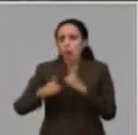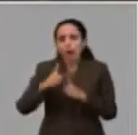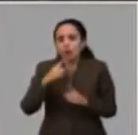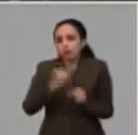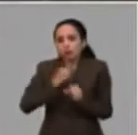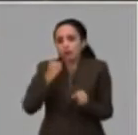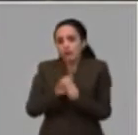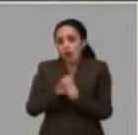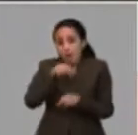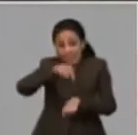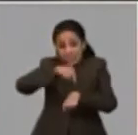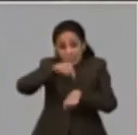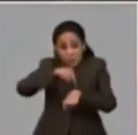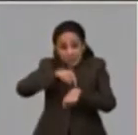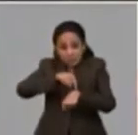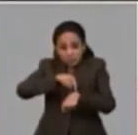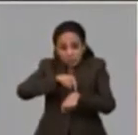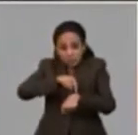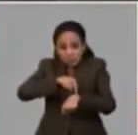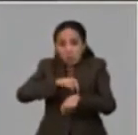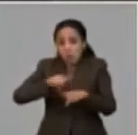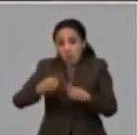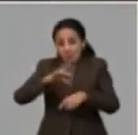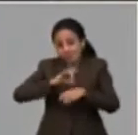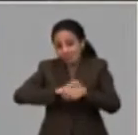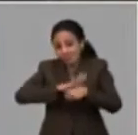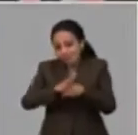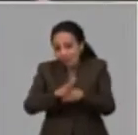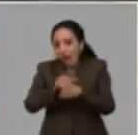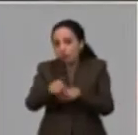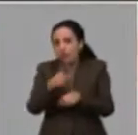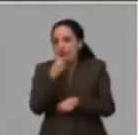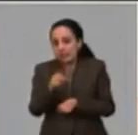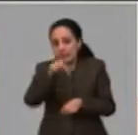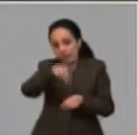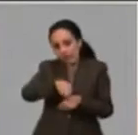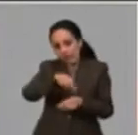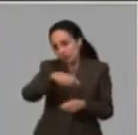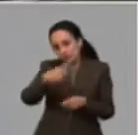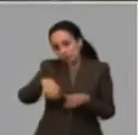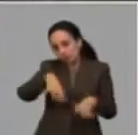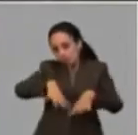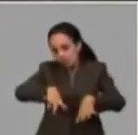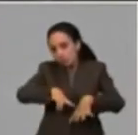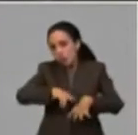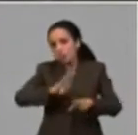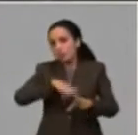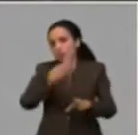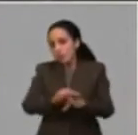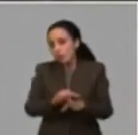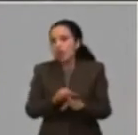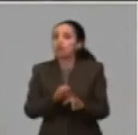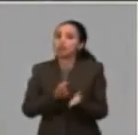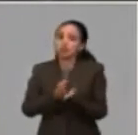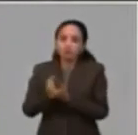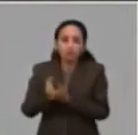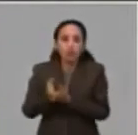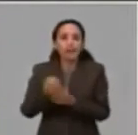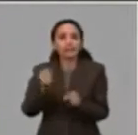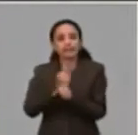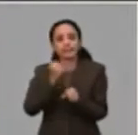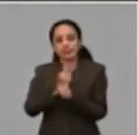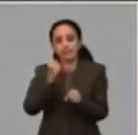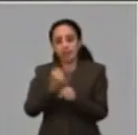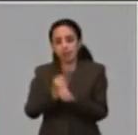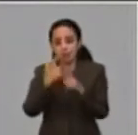momentos, que aún cuando esa plaza no esté físicamente registrada en la plantilla de cargo, es necesario que se cubra y que se realice ese